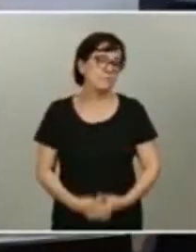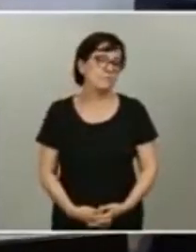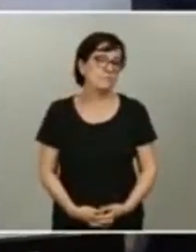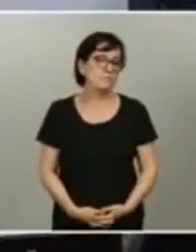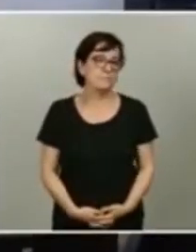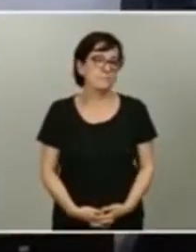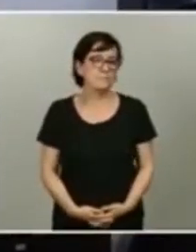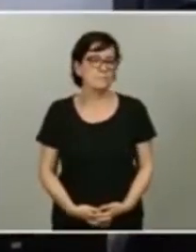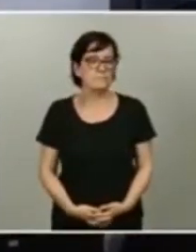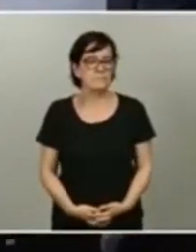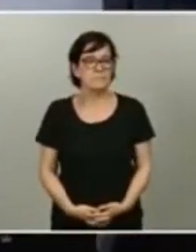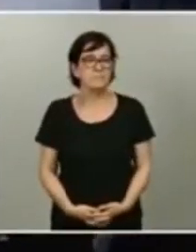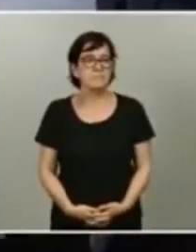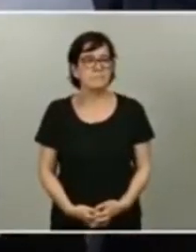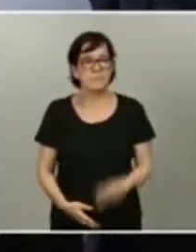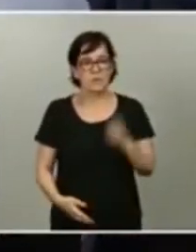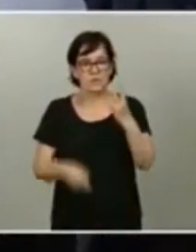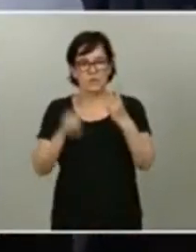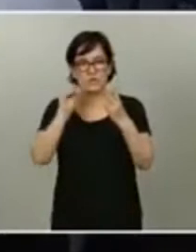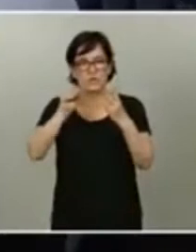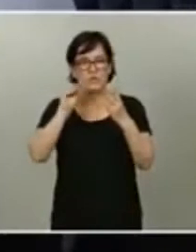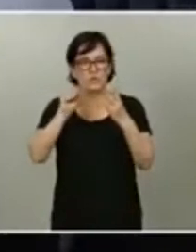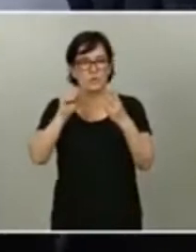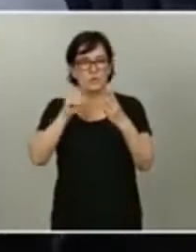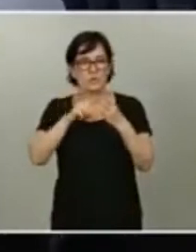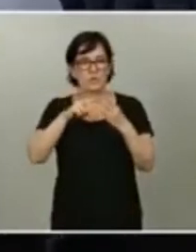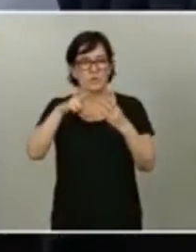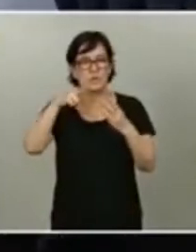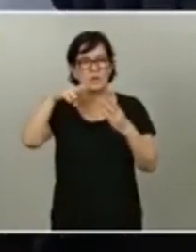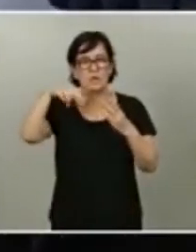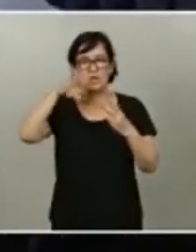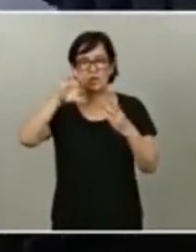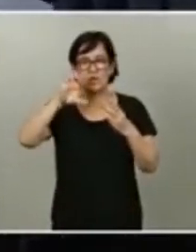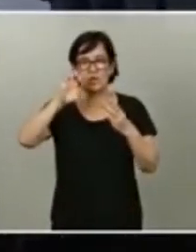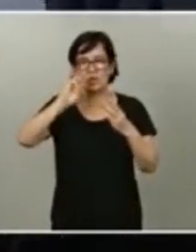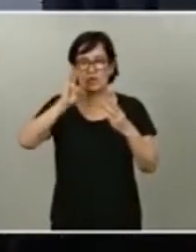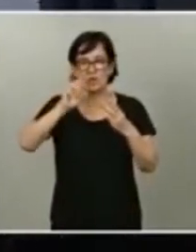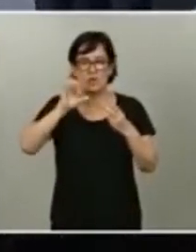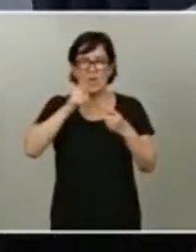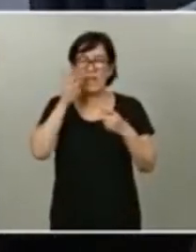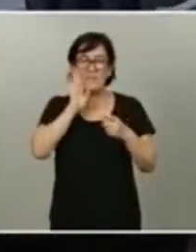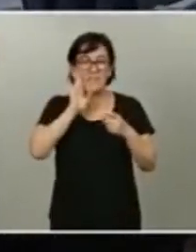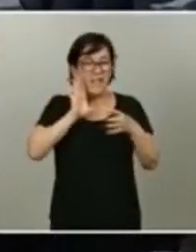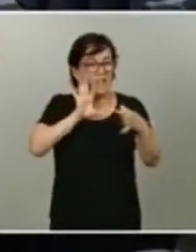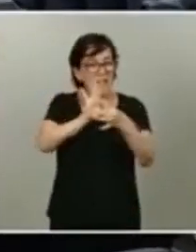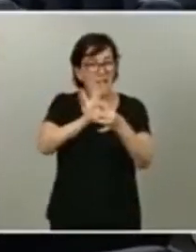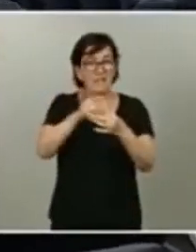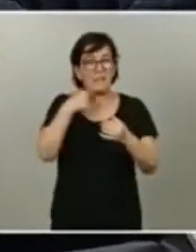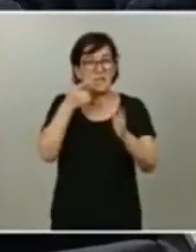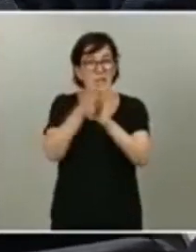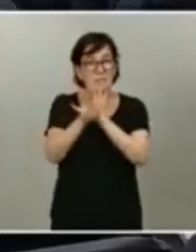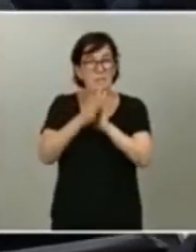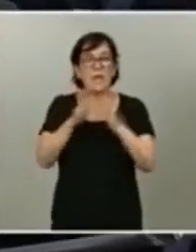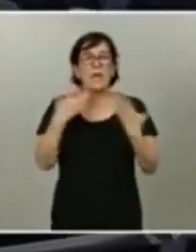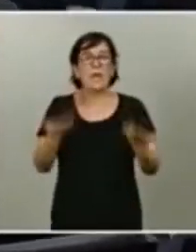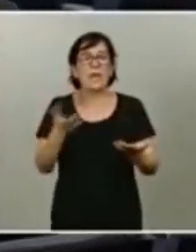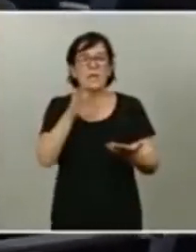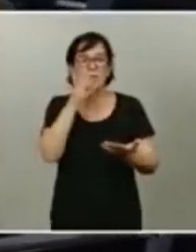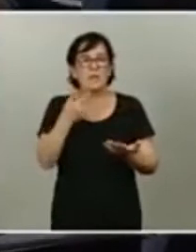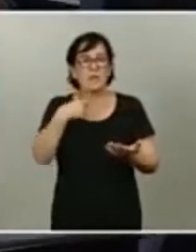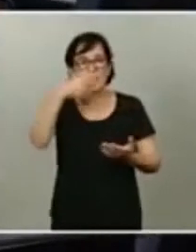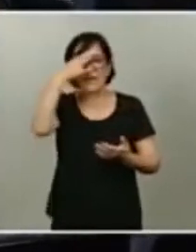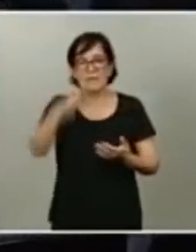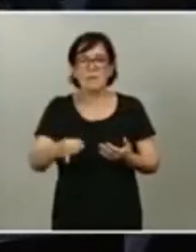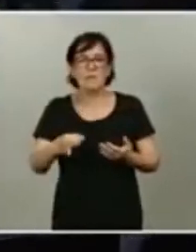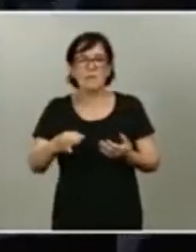Sí, dos preguntas soy Juan Antonio Nicolai de News dos preguntas una al hilo de lo que acaba de comentar hasta qué punto dan credibilidad a la postura